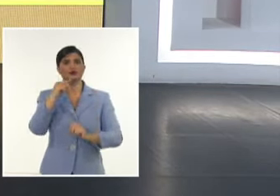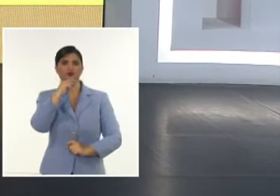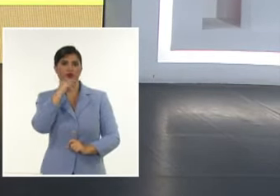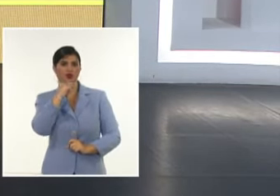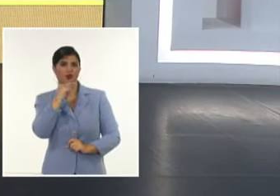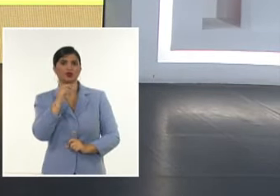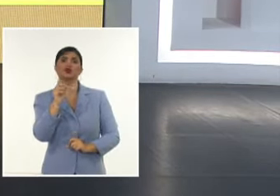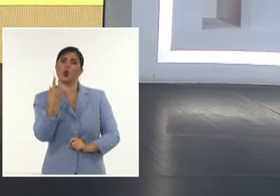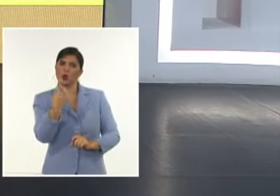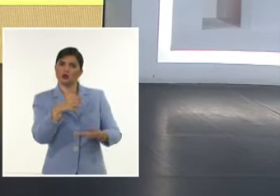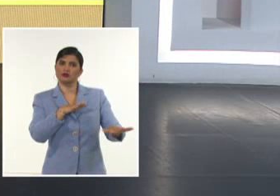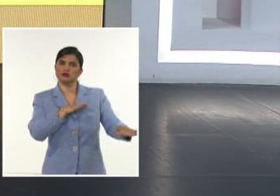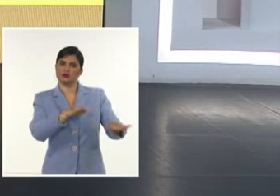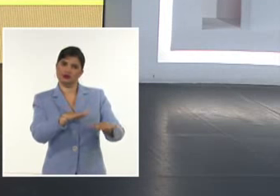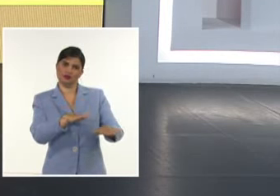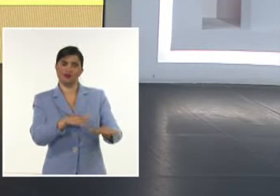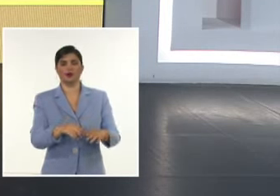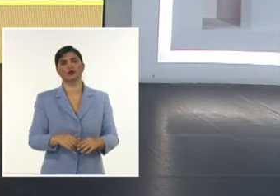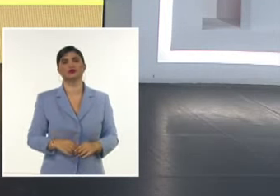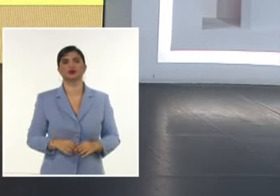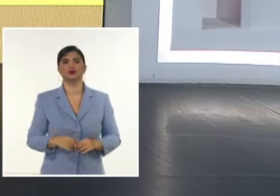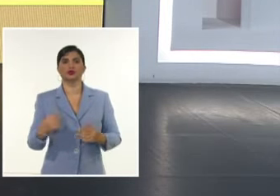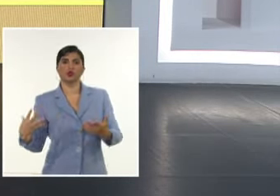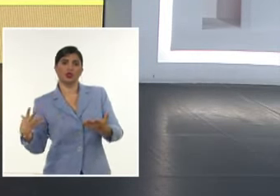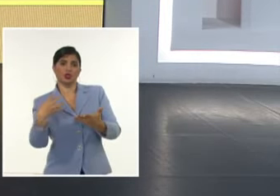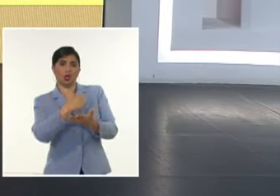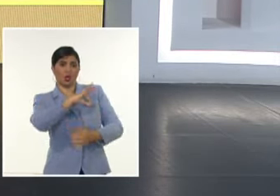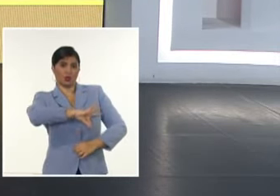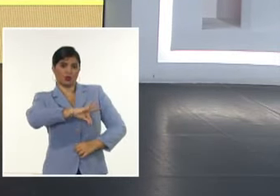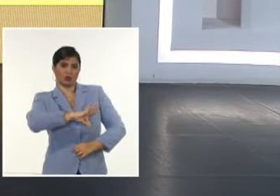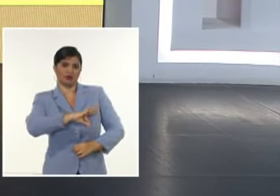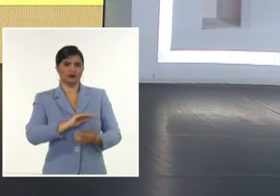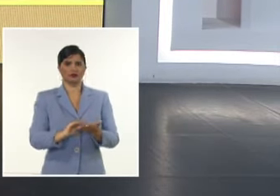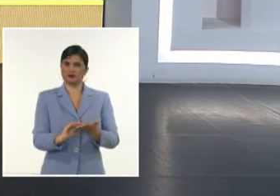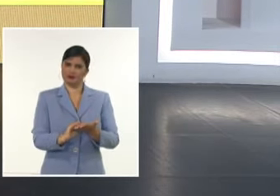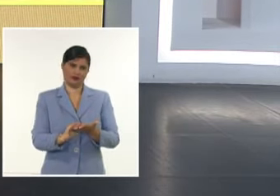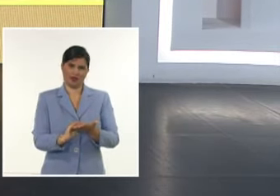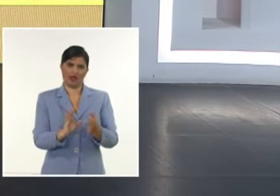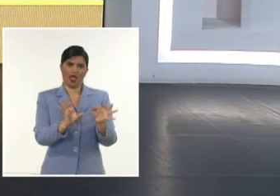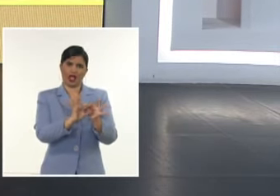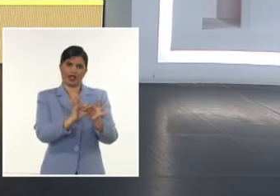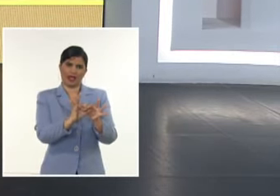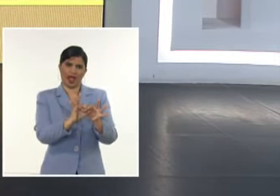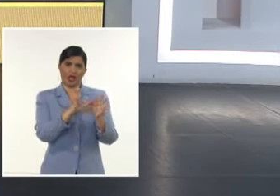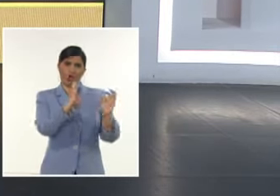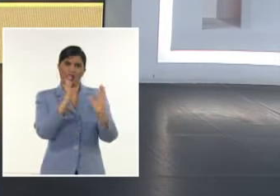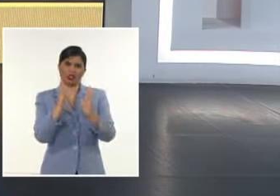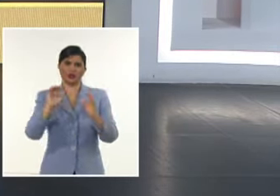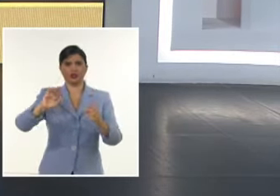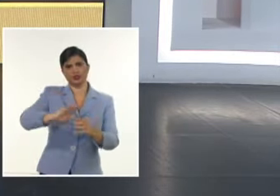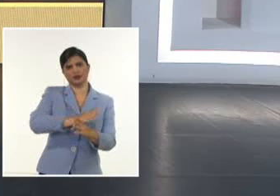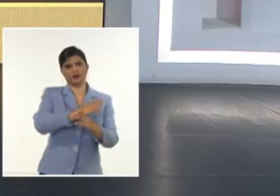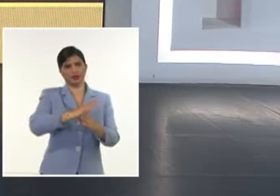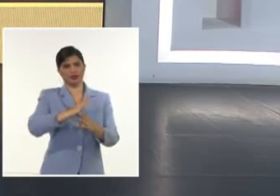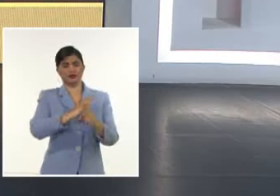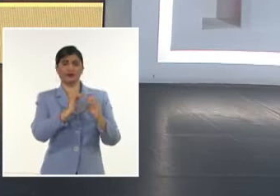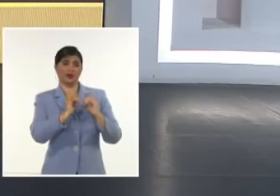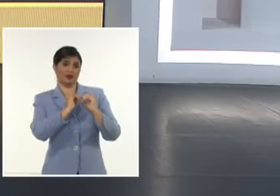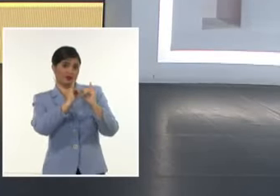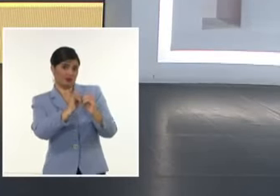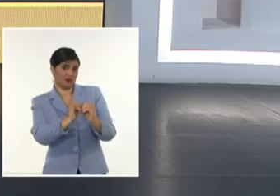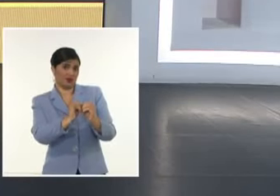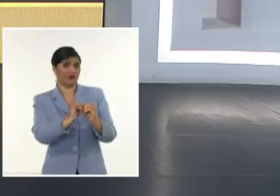de ellos Aunque no han sido Todos Perceptibles Es todo lo que quería Compartir con ustedes Por ahora Hablábamos de un periodo Del 98 al